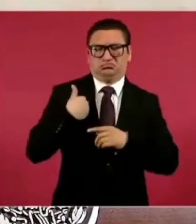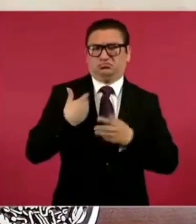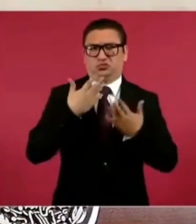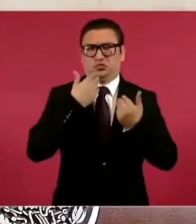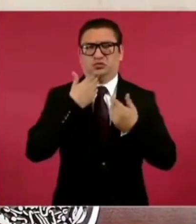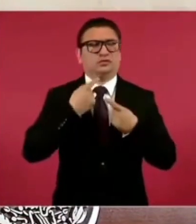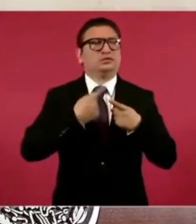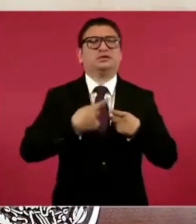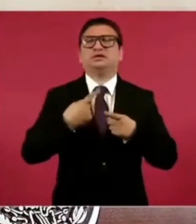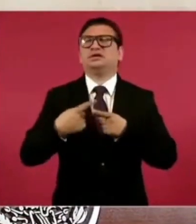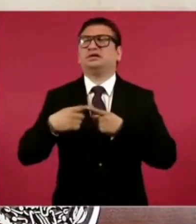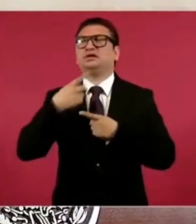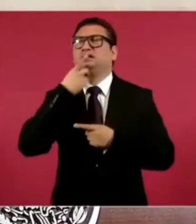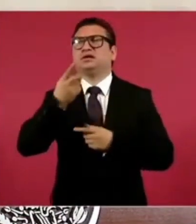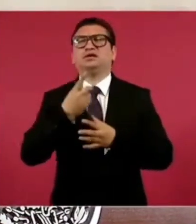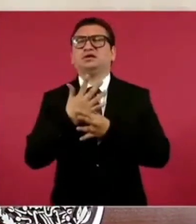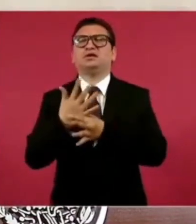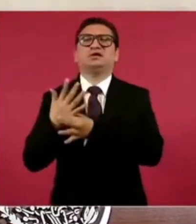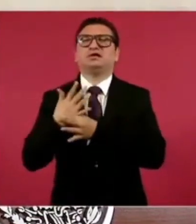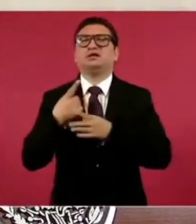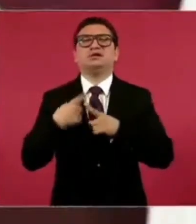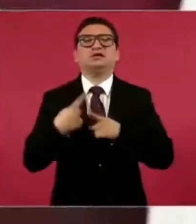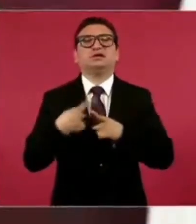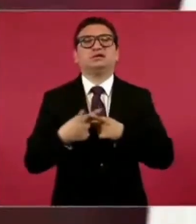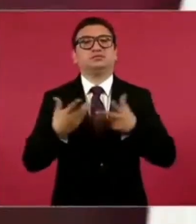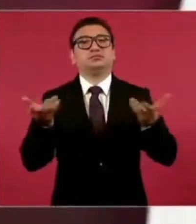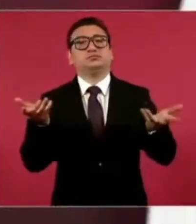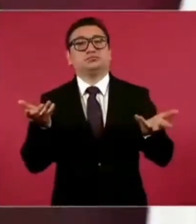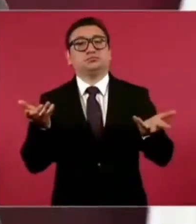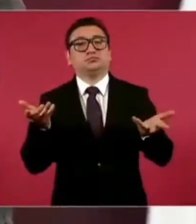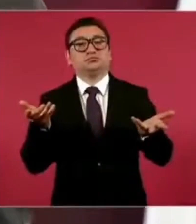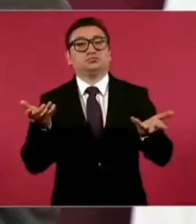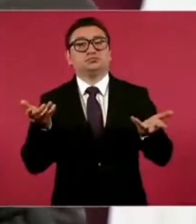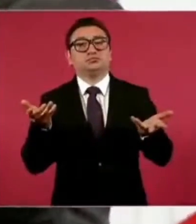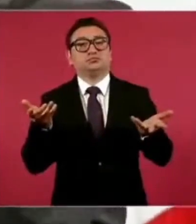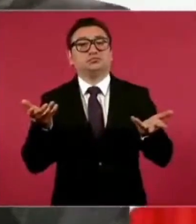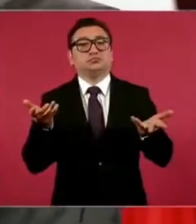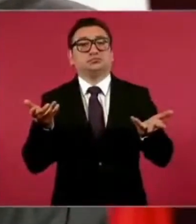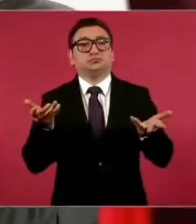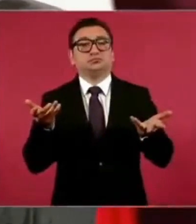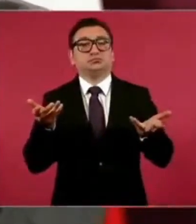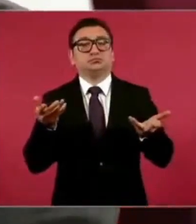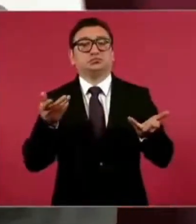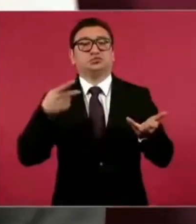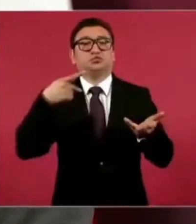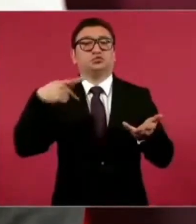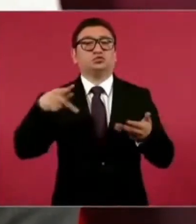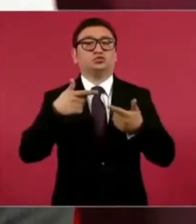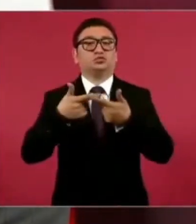lo dice? Pues el grupo